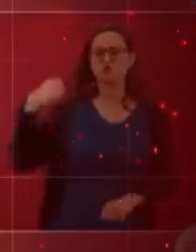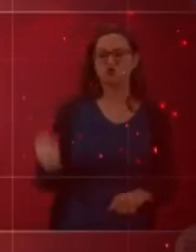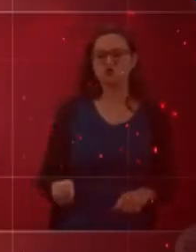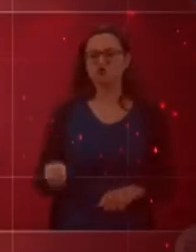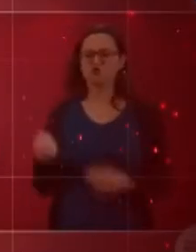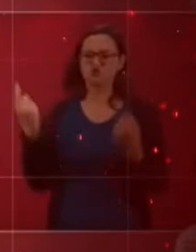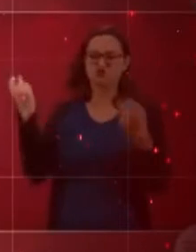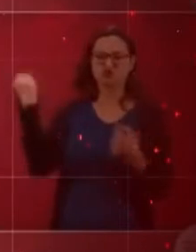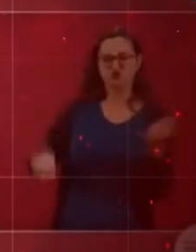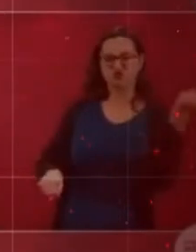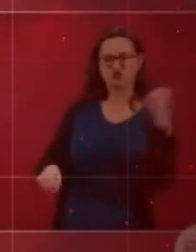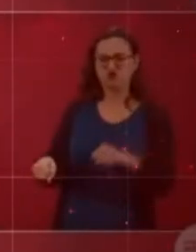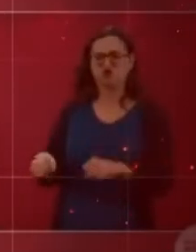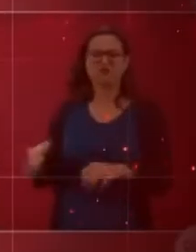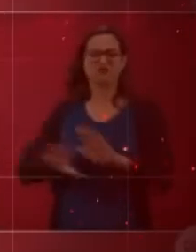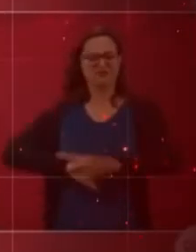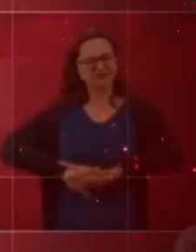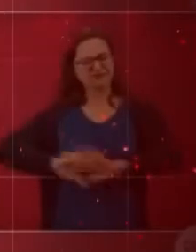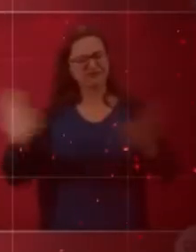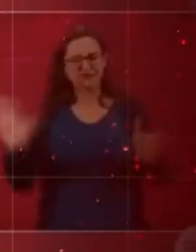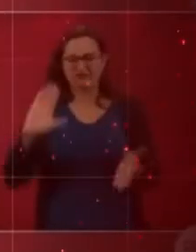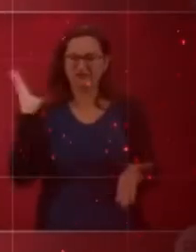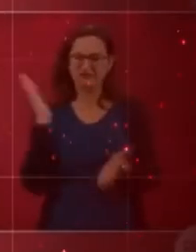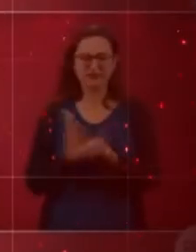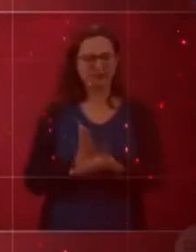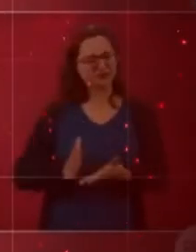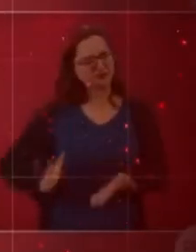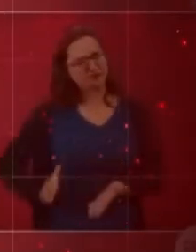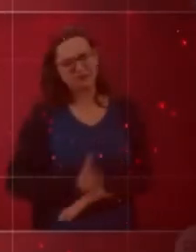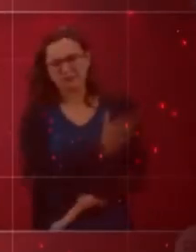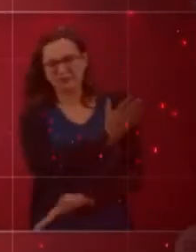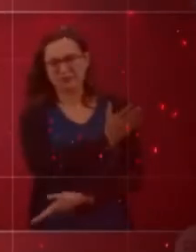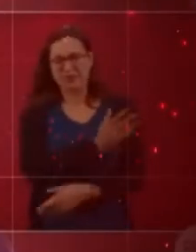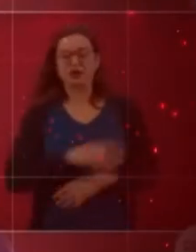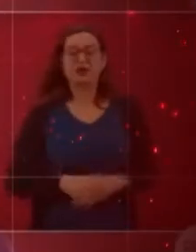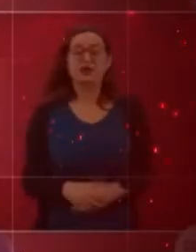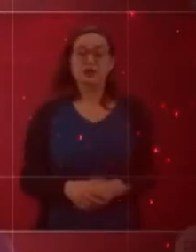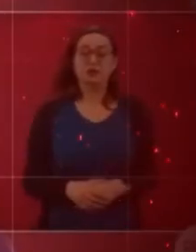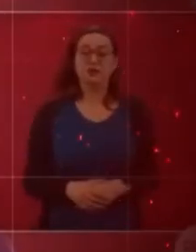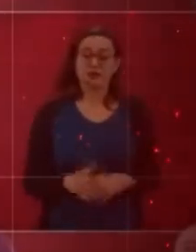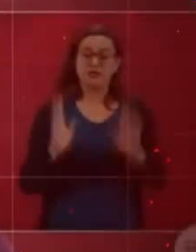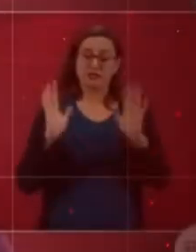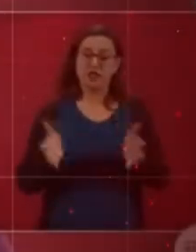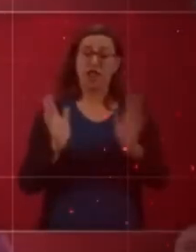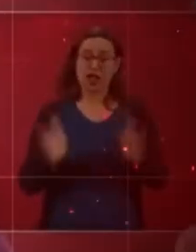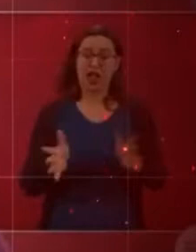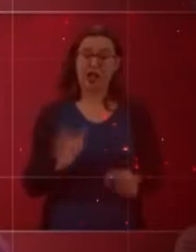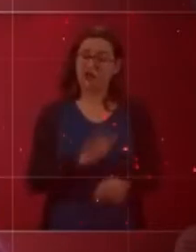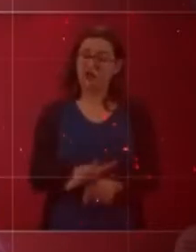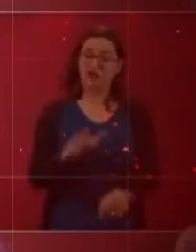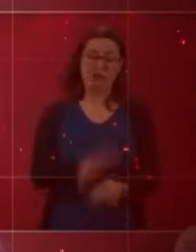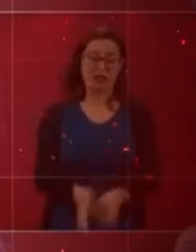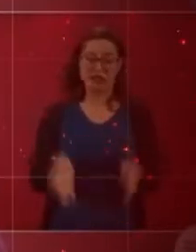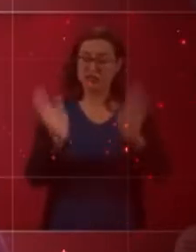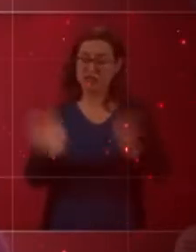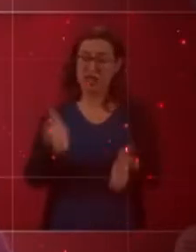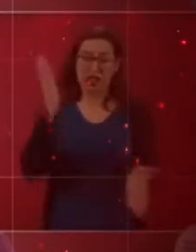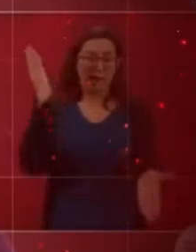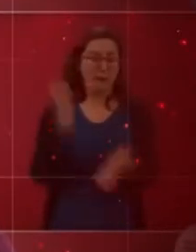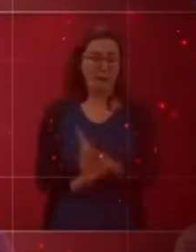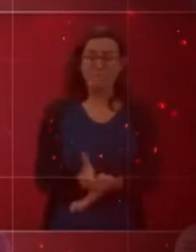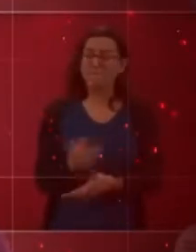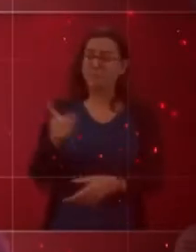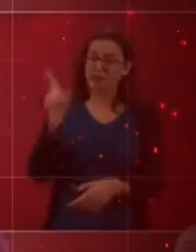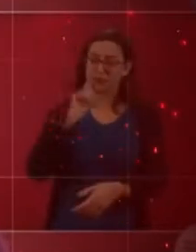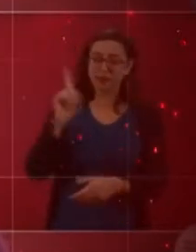personales, familiares y colectivas. Por eso, es momento de decir basta. Basta de feminicidios, basta de